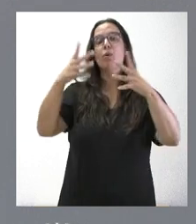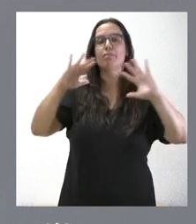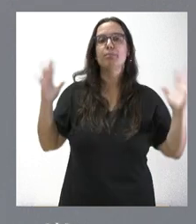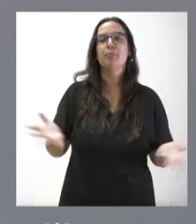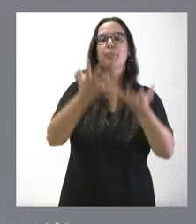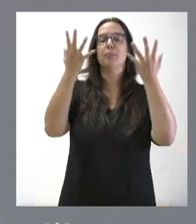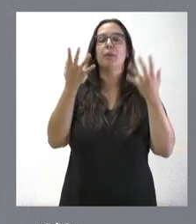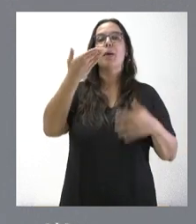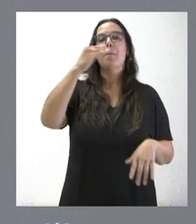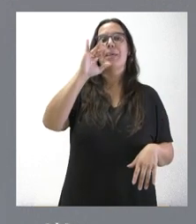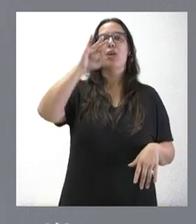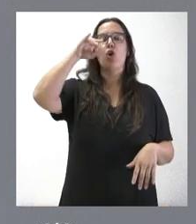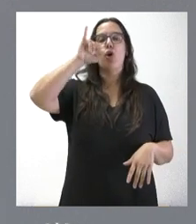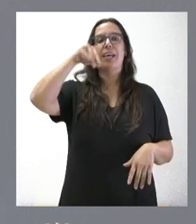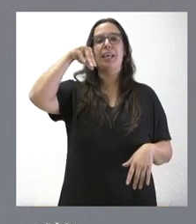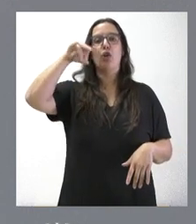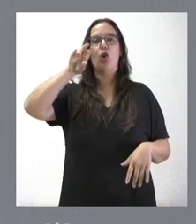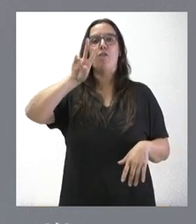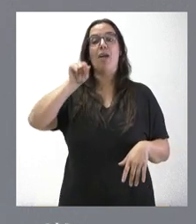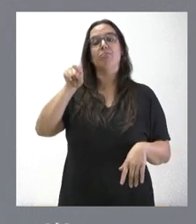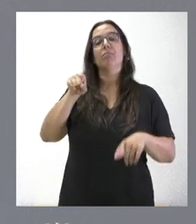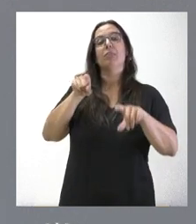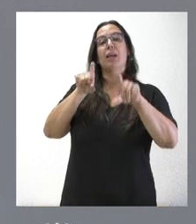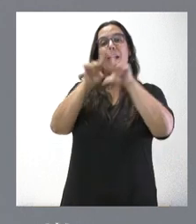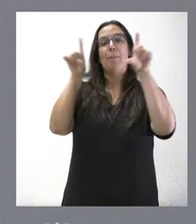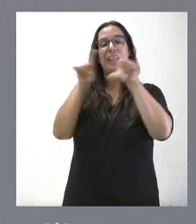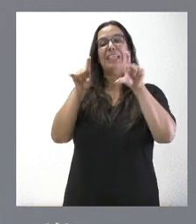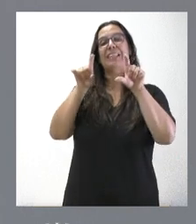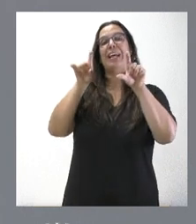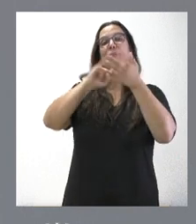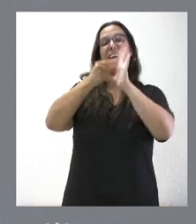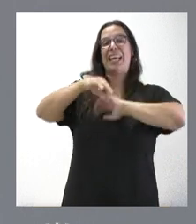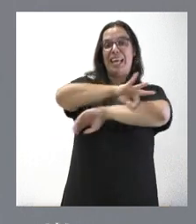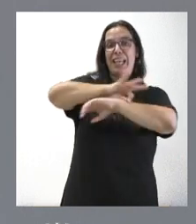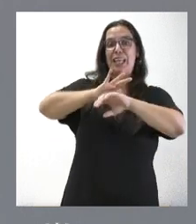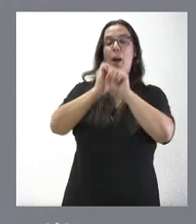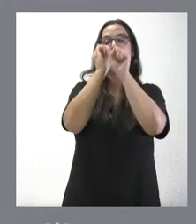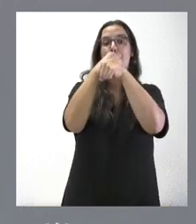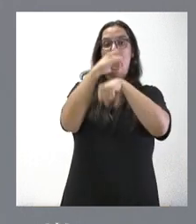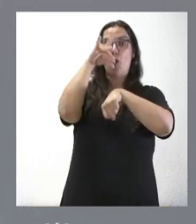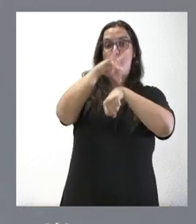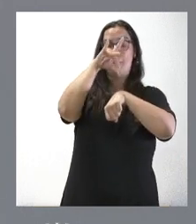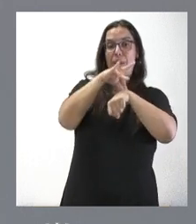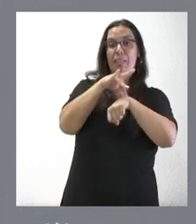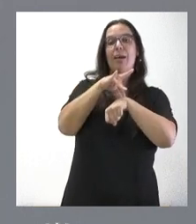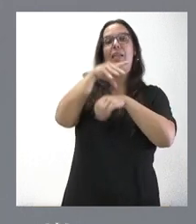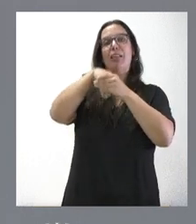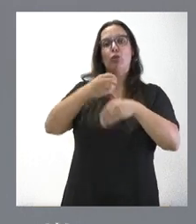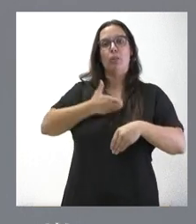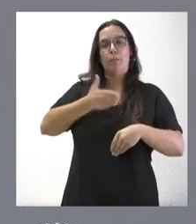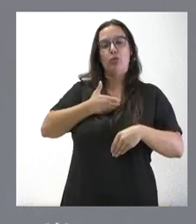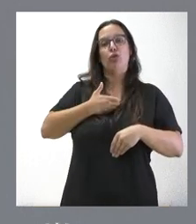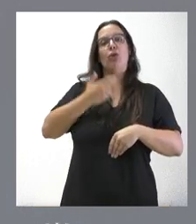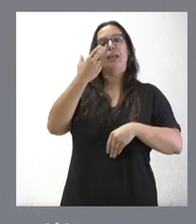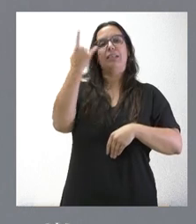Bioinnova, que es una aceleradora de empresas de ingeniería biomédica y del sector biosanitario que gestionará el Ayuntamiento de Salamanca. Castilla y León